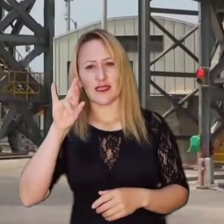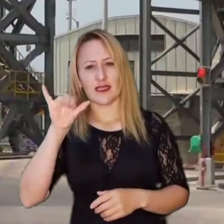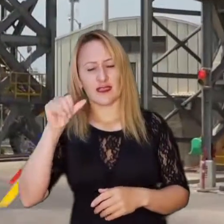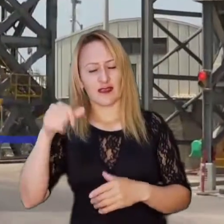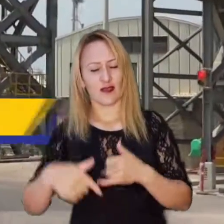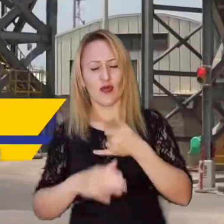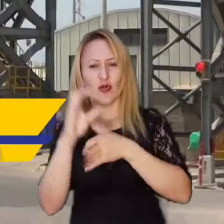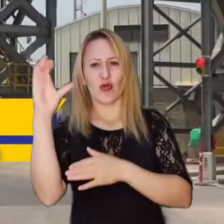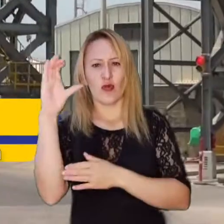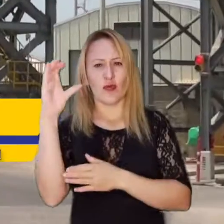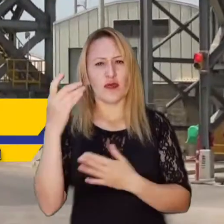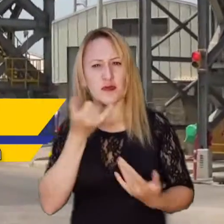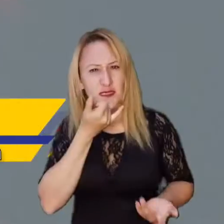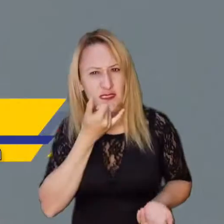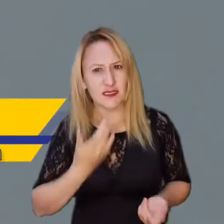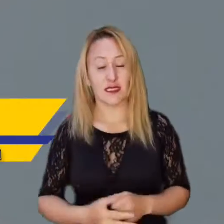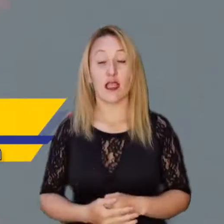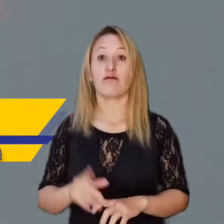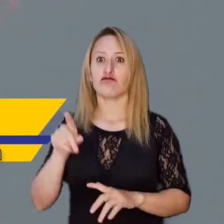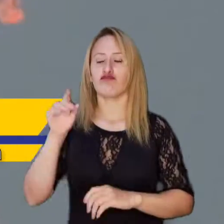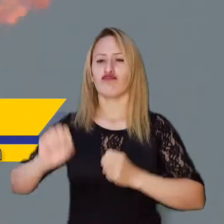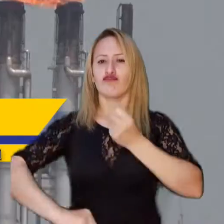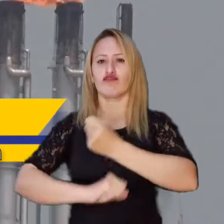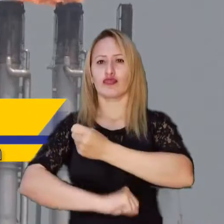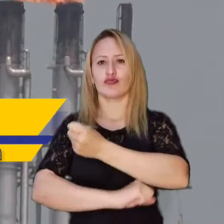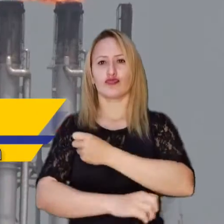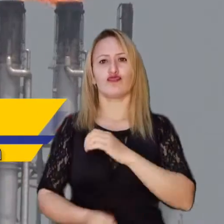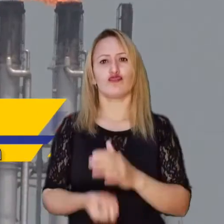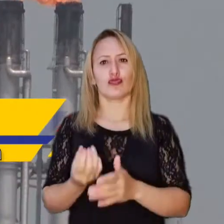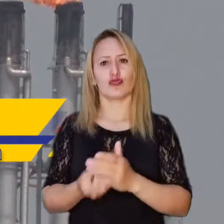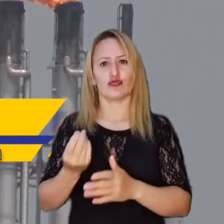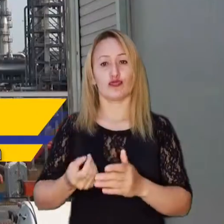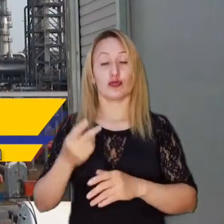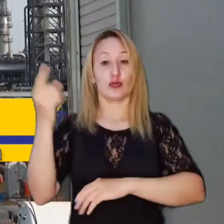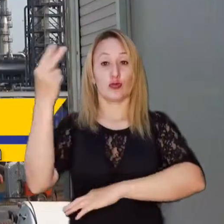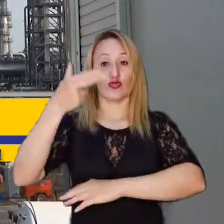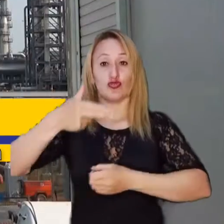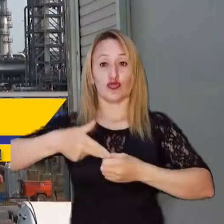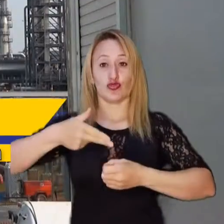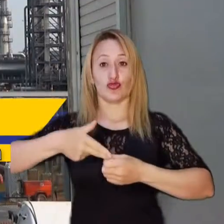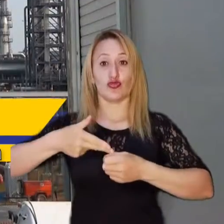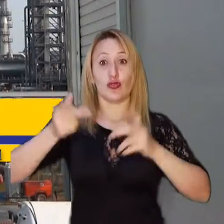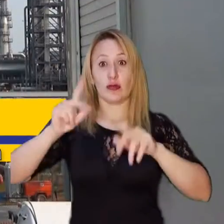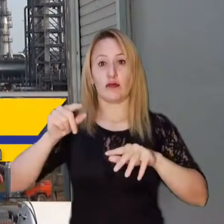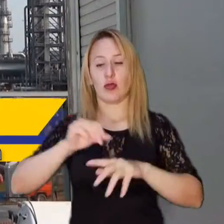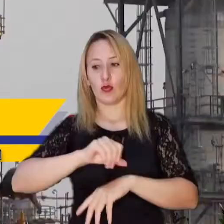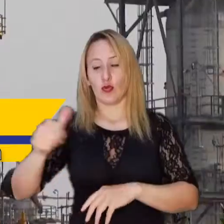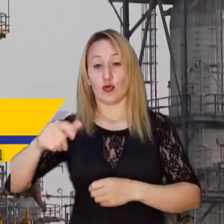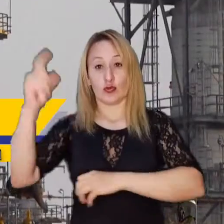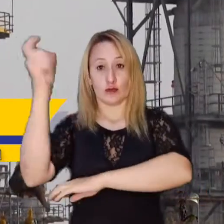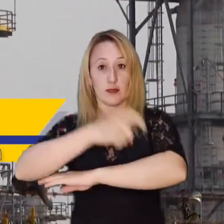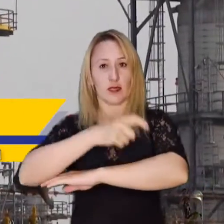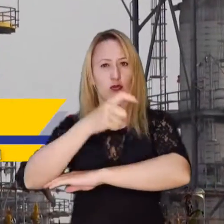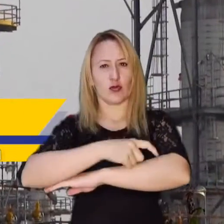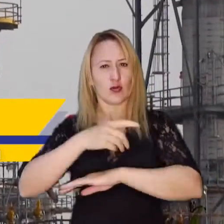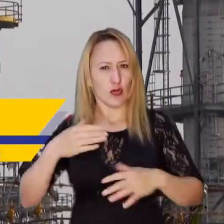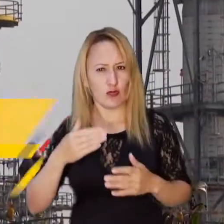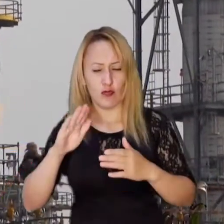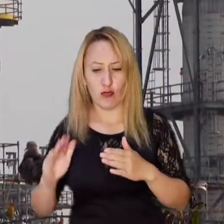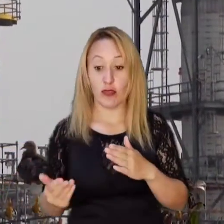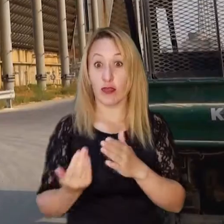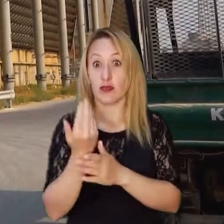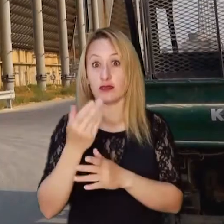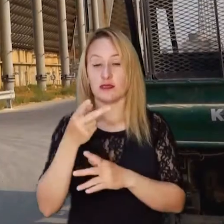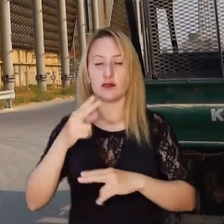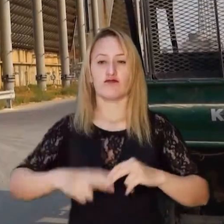Las refinerías en el país han tomado decisiones para fortalecer la producción de gasolina y derivados del petróleo mediante la modernización o